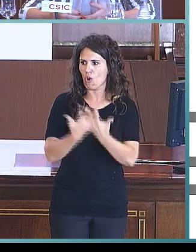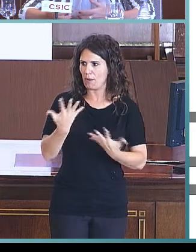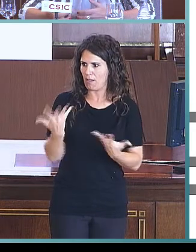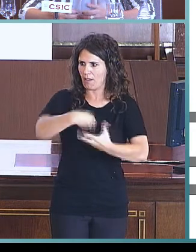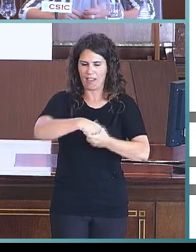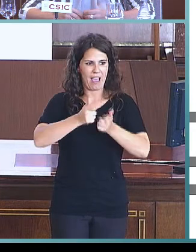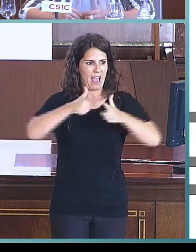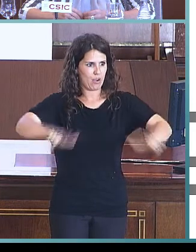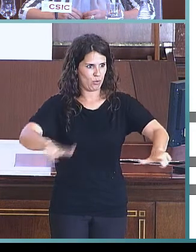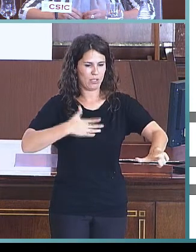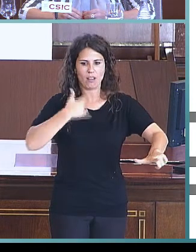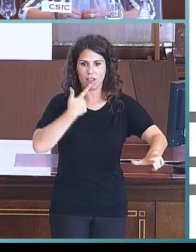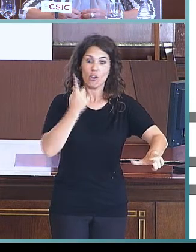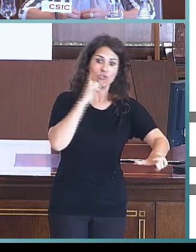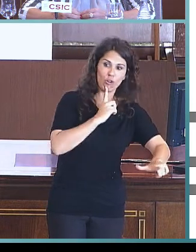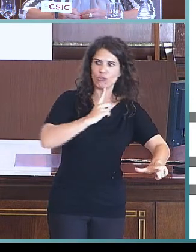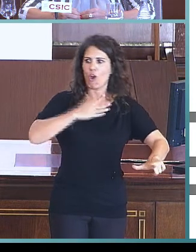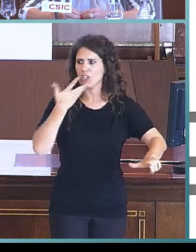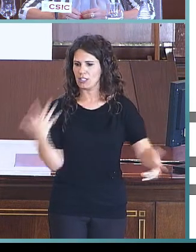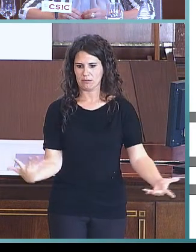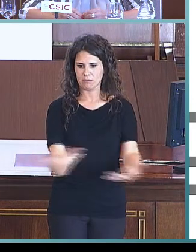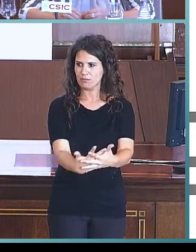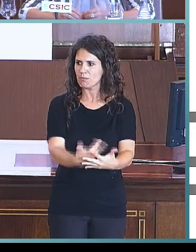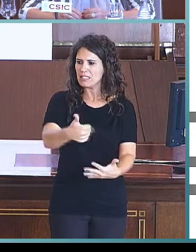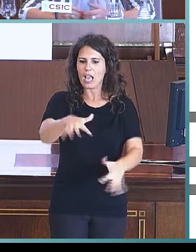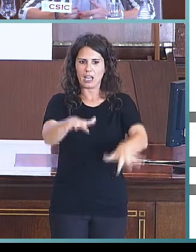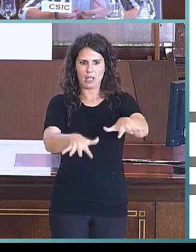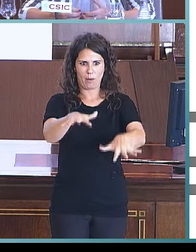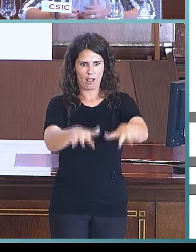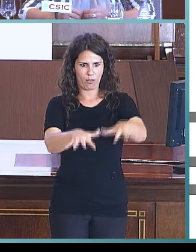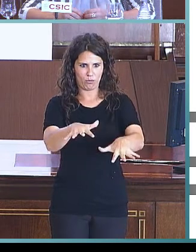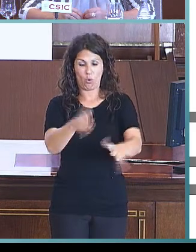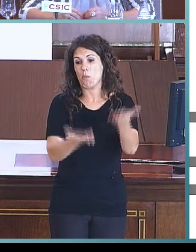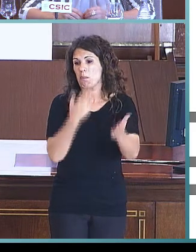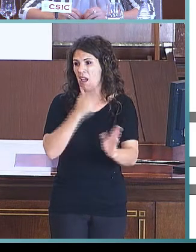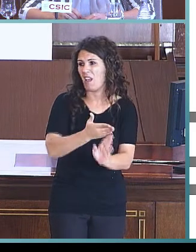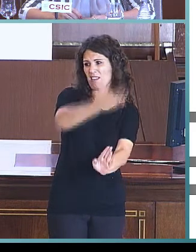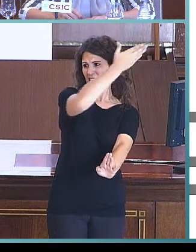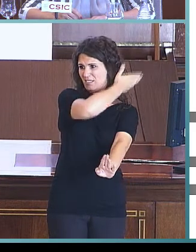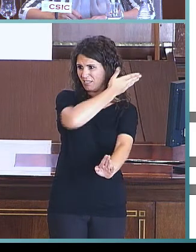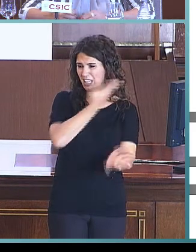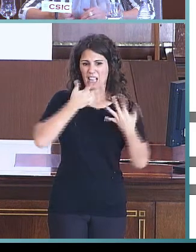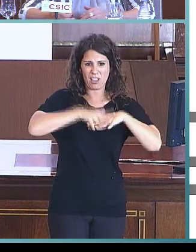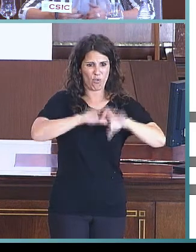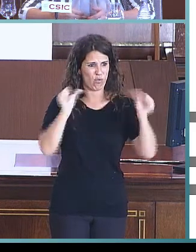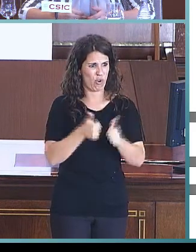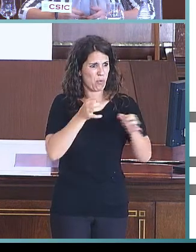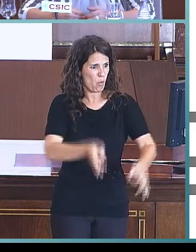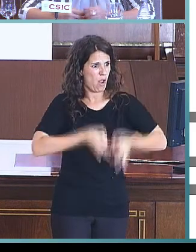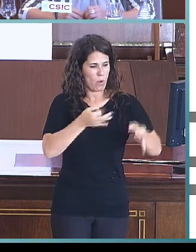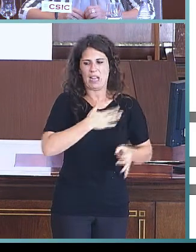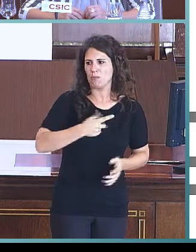que hubiera sordos y oyentes de una manera un poco más equilibrada de cómo se estaba haciendo la integración hasta el momento o